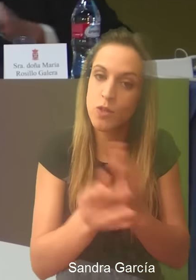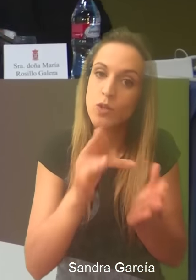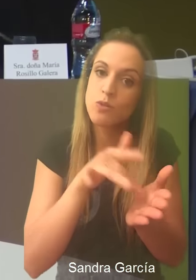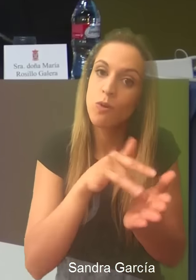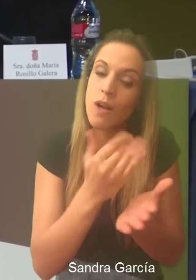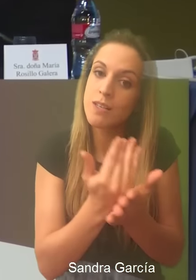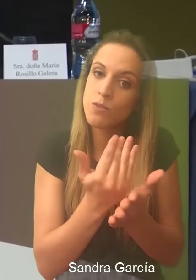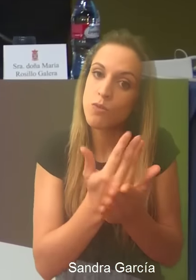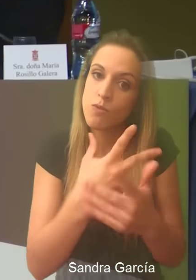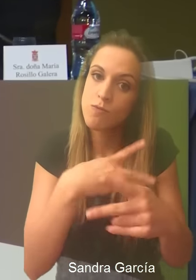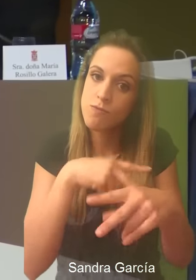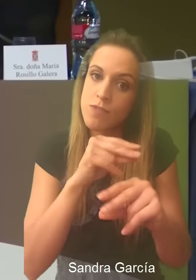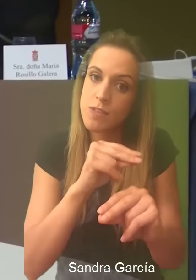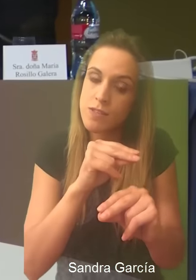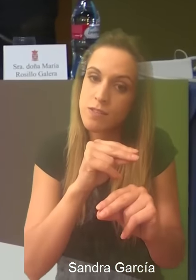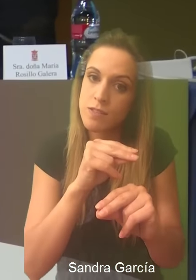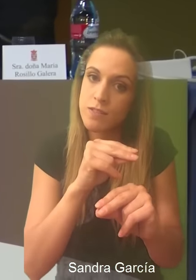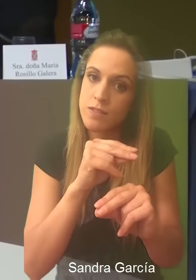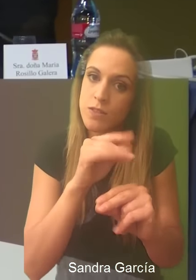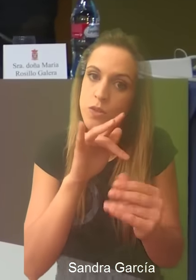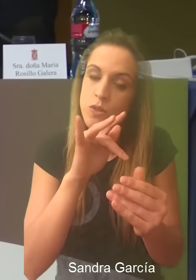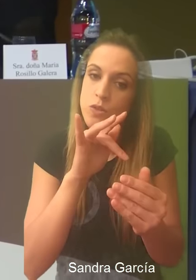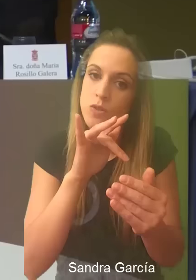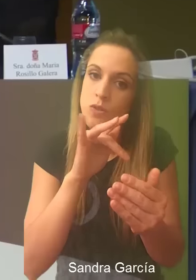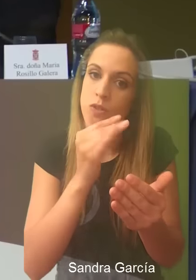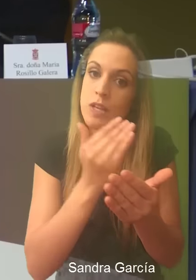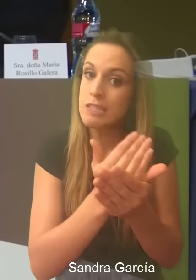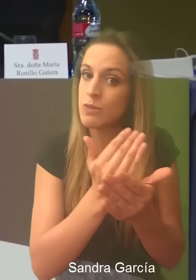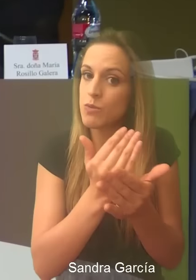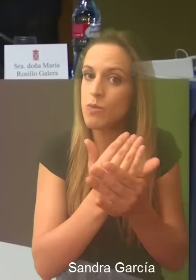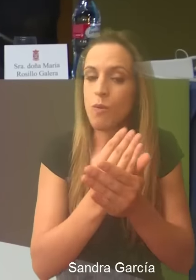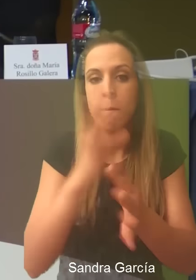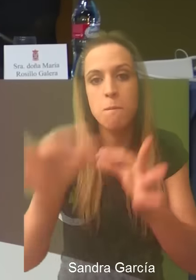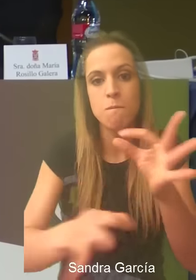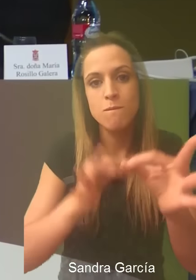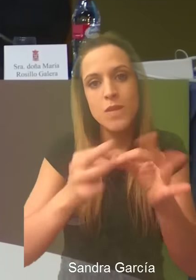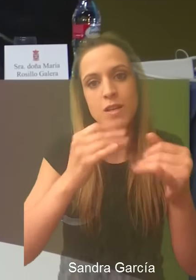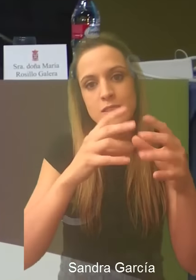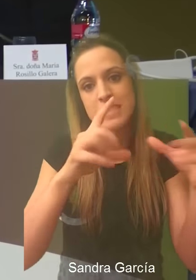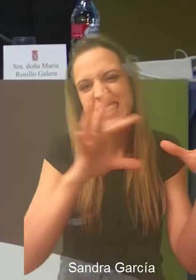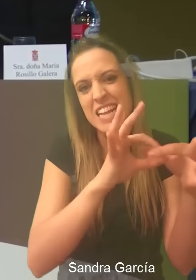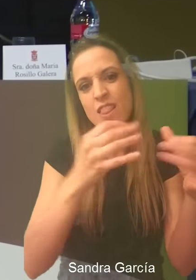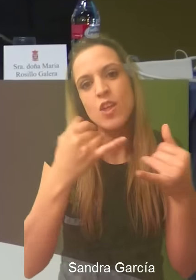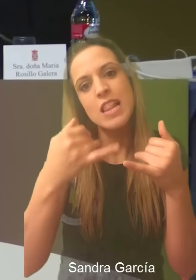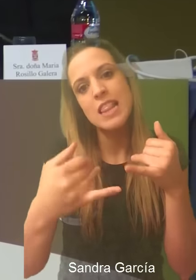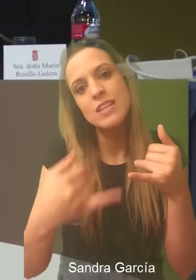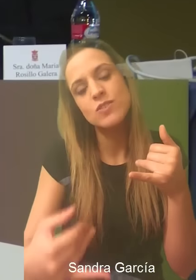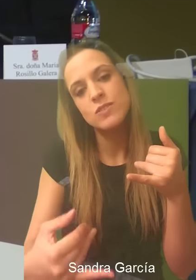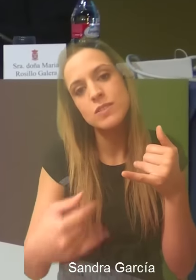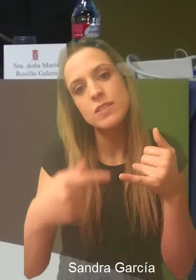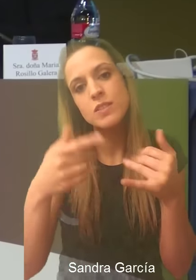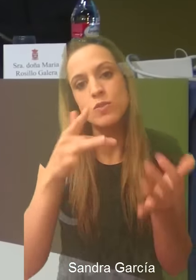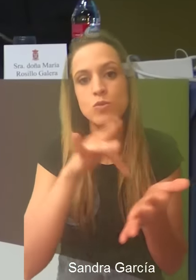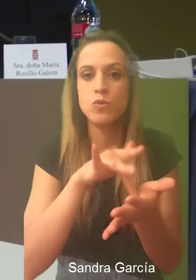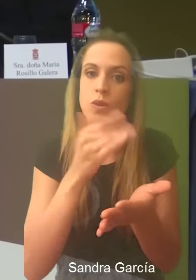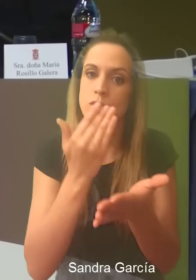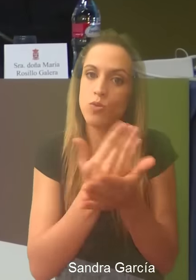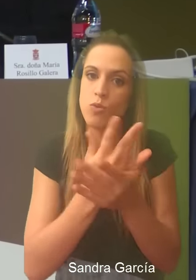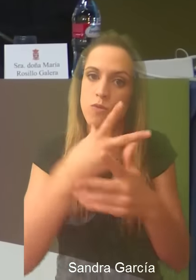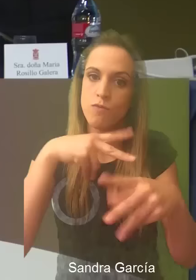que, desde que terminara su estudio de formación profesional de instalaciones electrotécnicas,